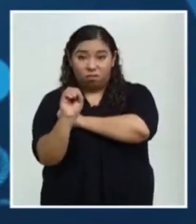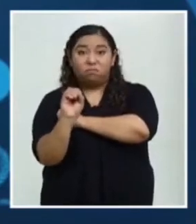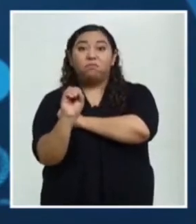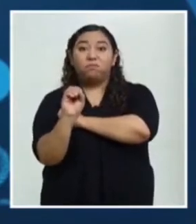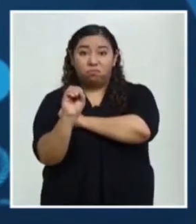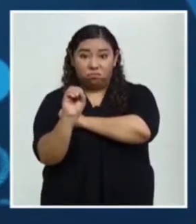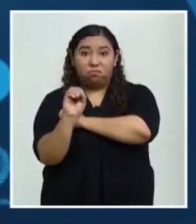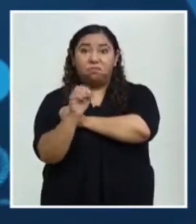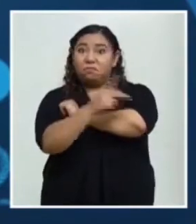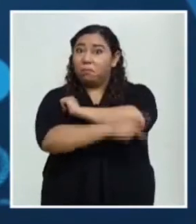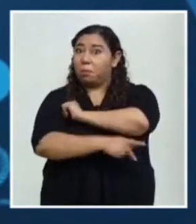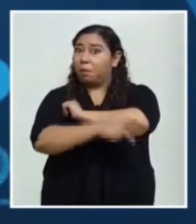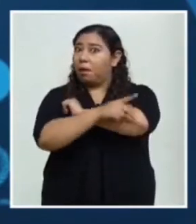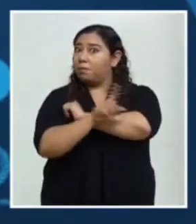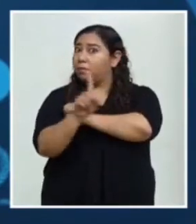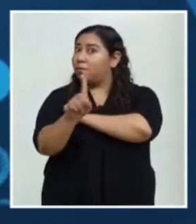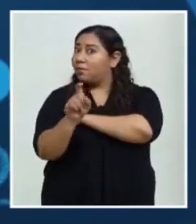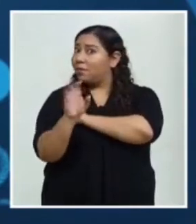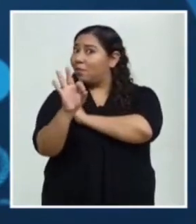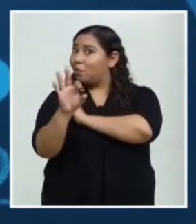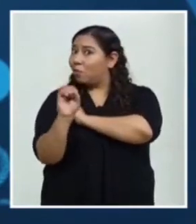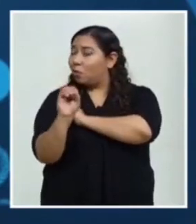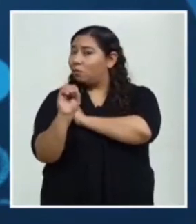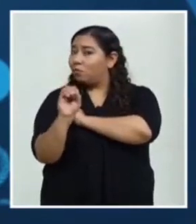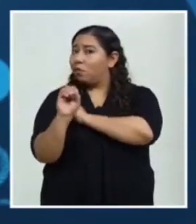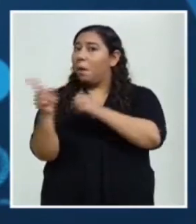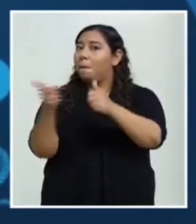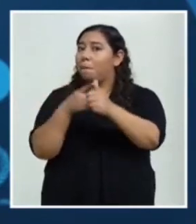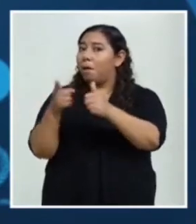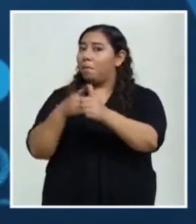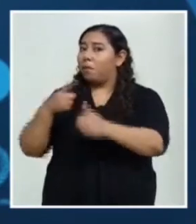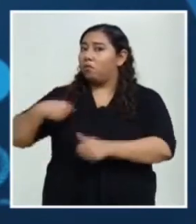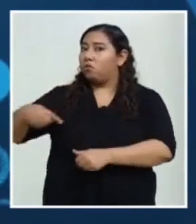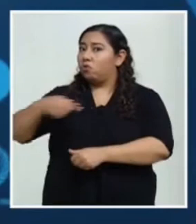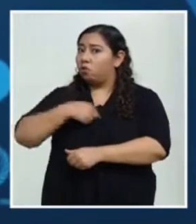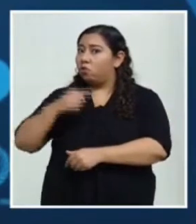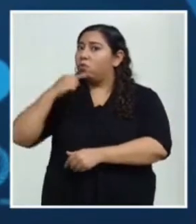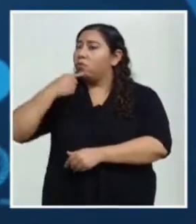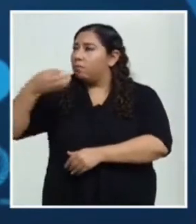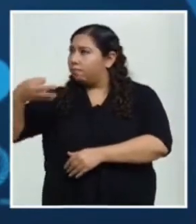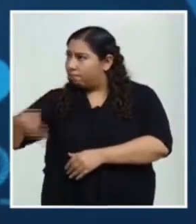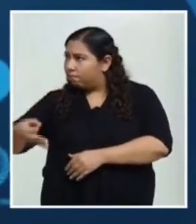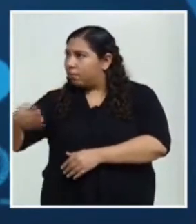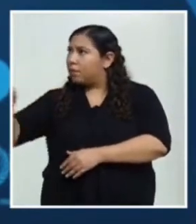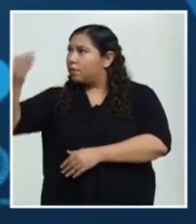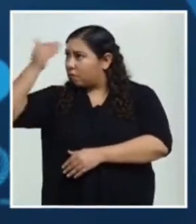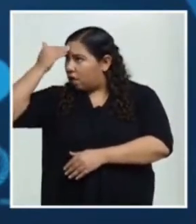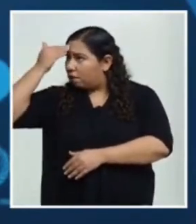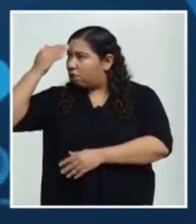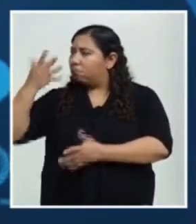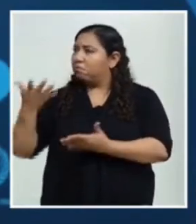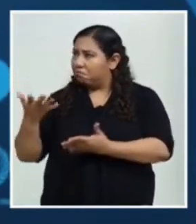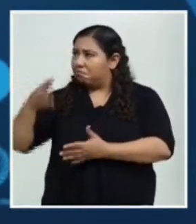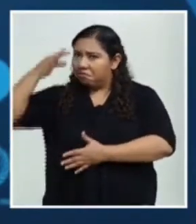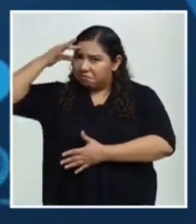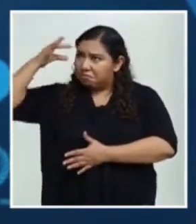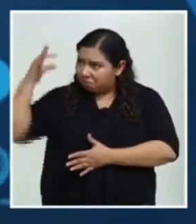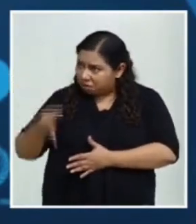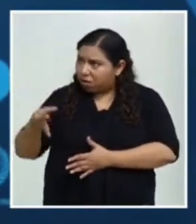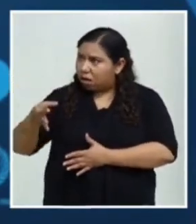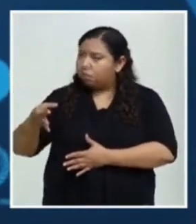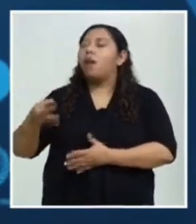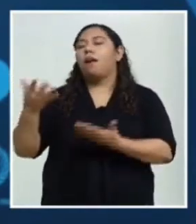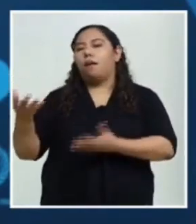cuando enviar la información a Honduras y esperamos que sea lo más rápido posible con la fecha y la cantidad, es porque